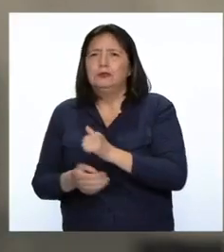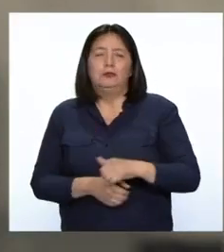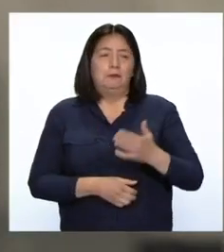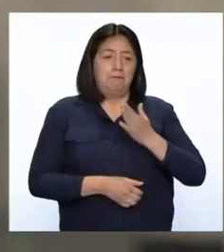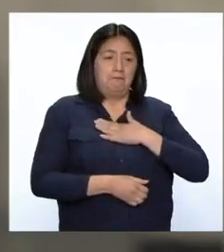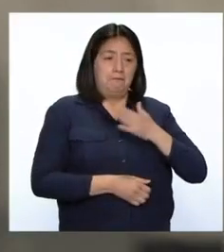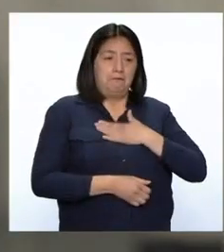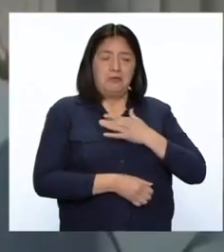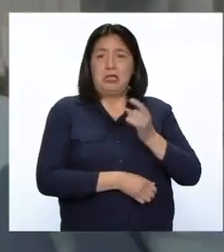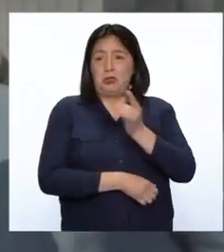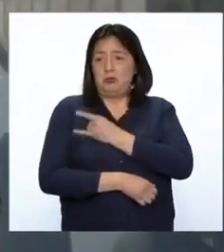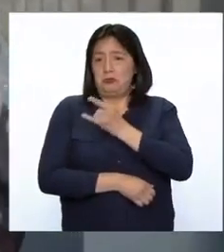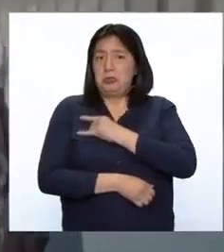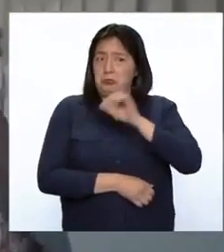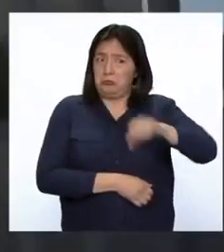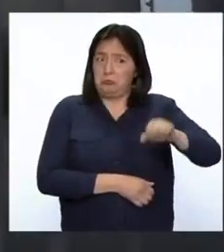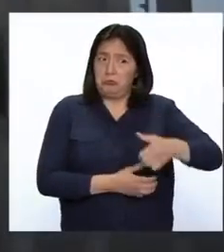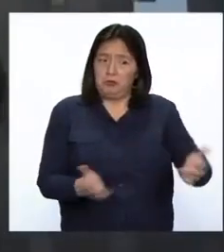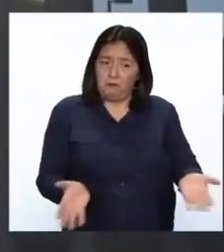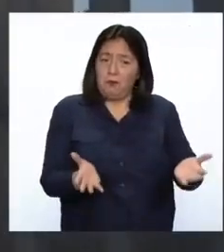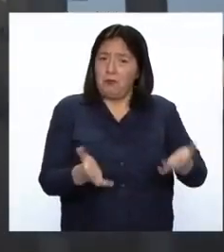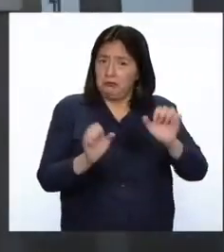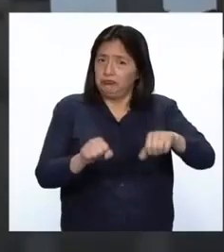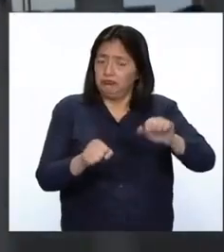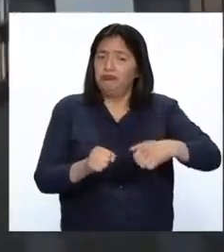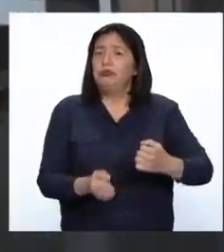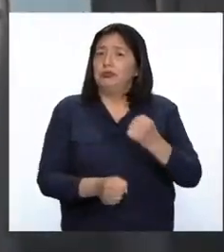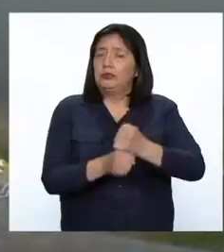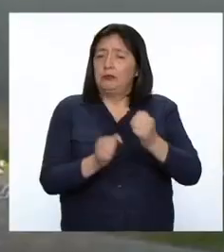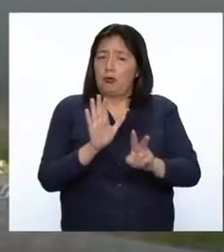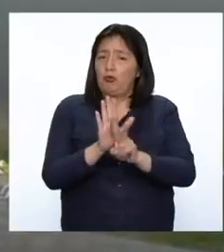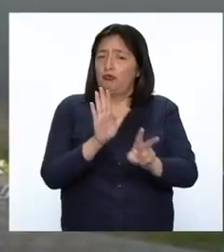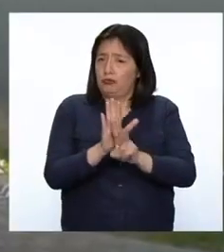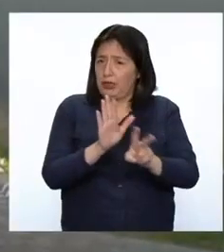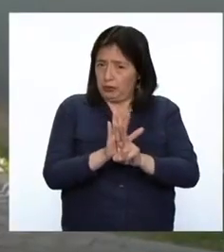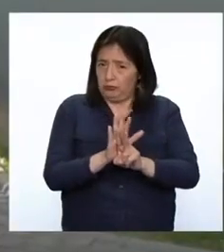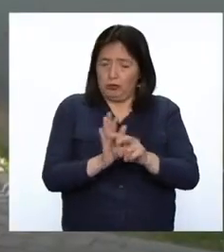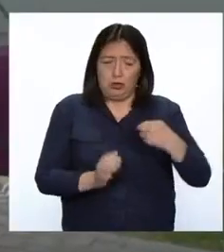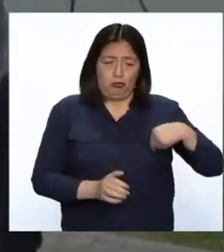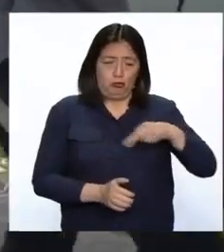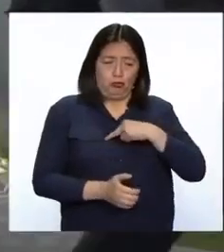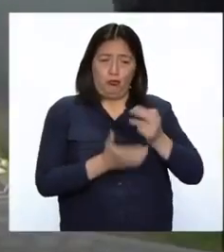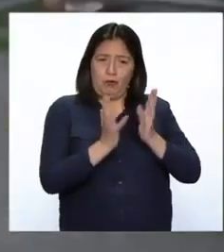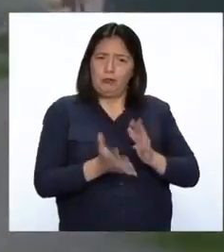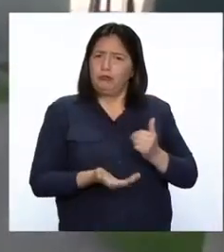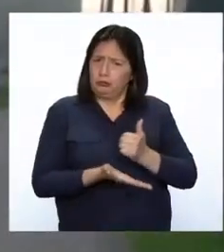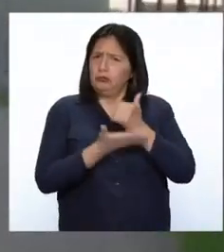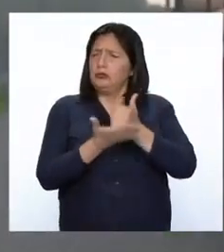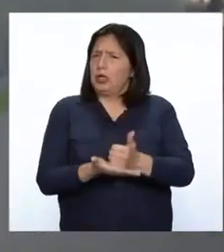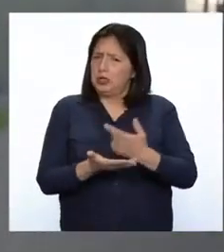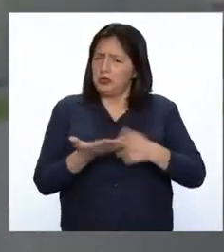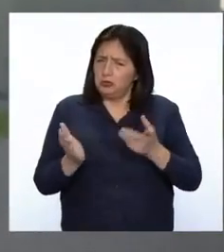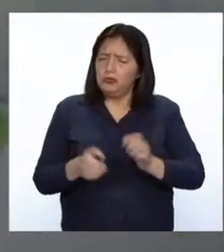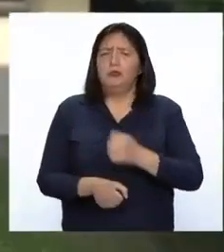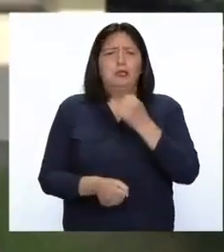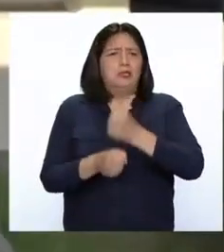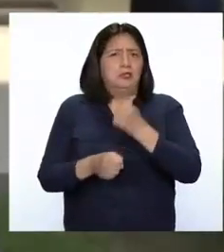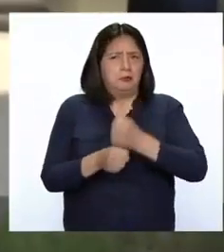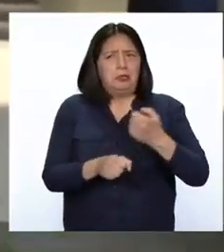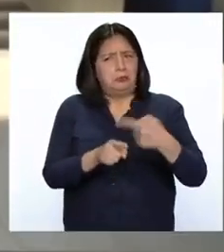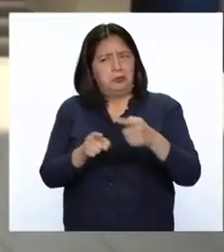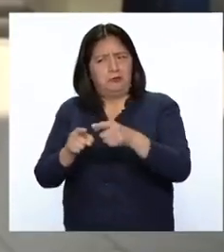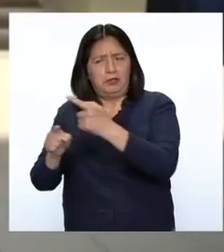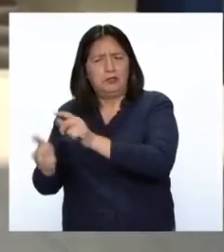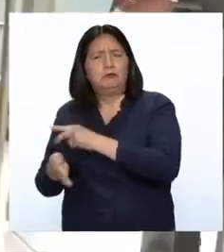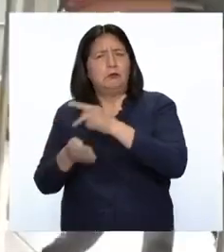universidad sí se fomenta hacer el trabajo voluntario, entonces eso nos ayuda a nosotros como alumnos, muy aparte de trabajar multidisciplinariamente, también